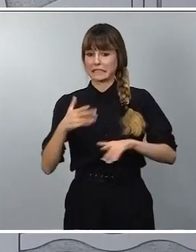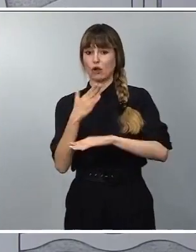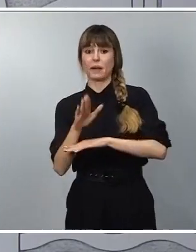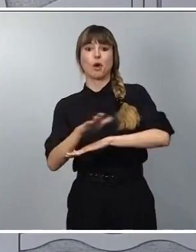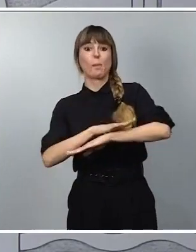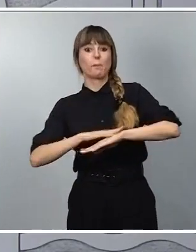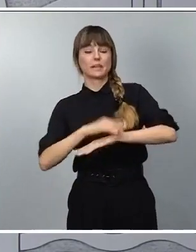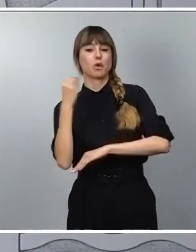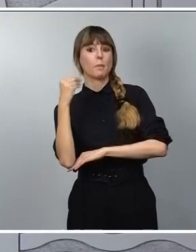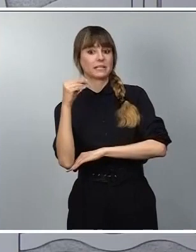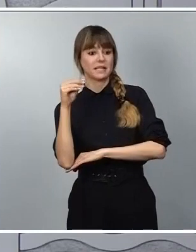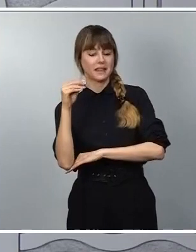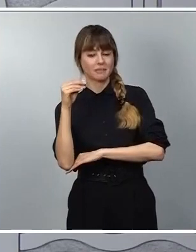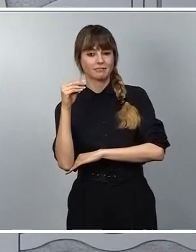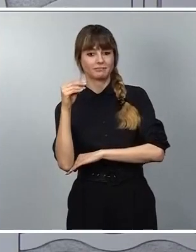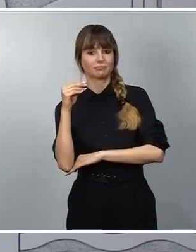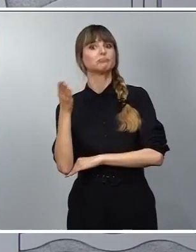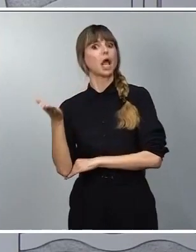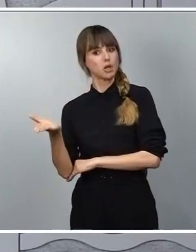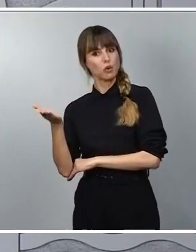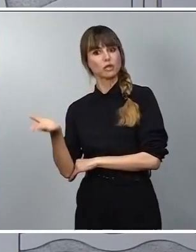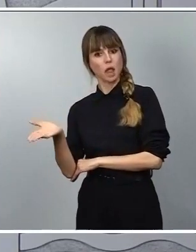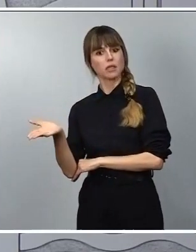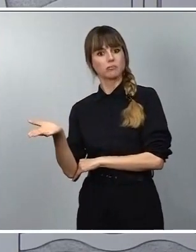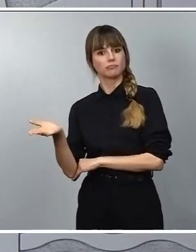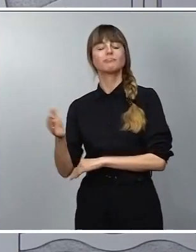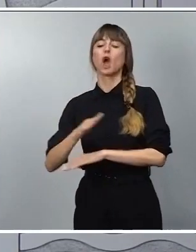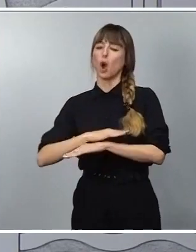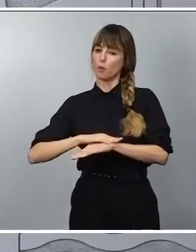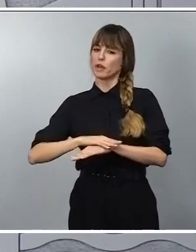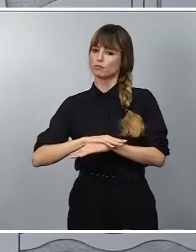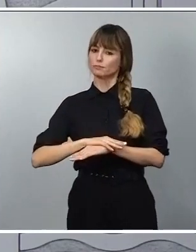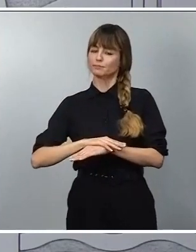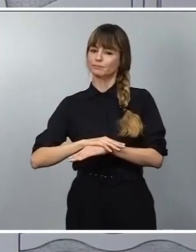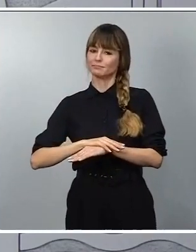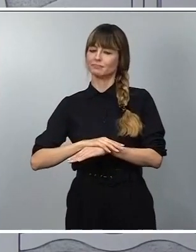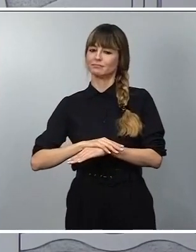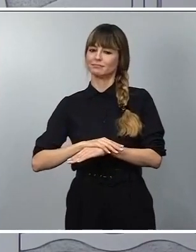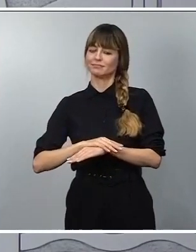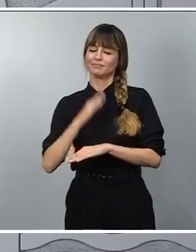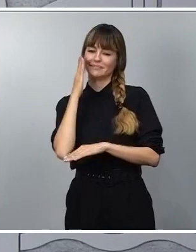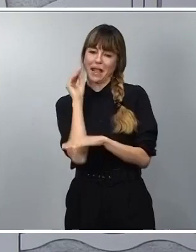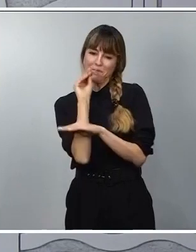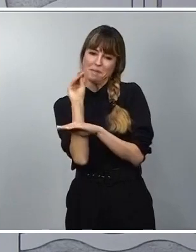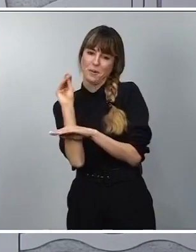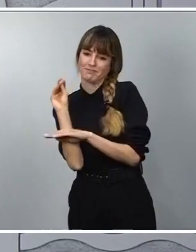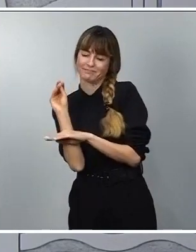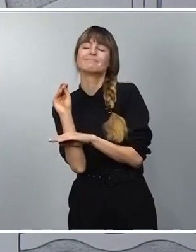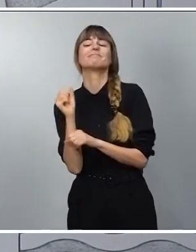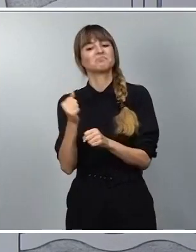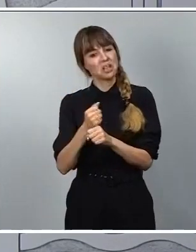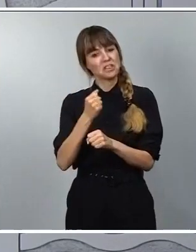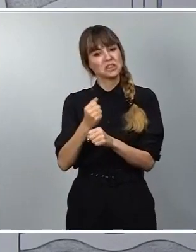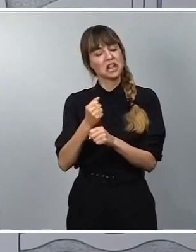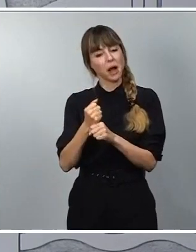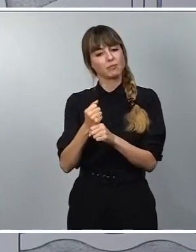ministro de la Presidencia, le hemos concedido mucha importancia. Desde el Gobierno le hemos tratado con mucho mimo, siempre trabajando lealmente